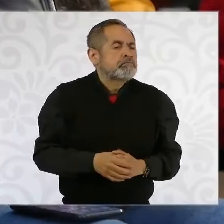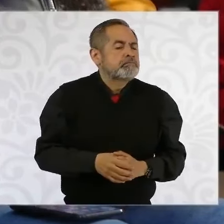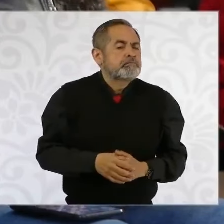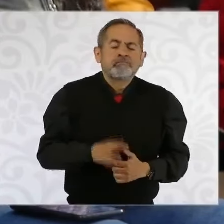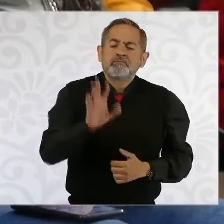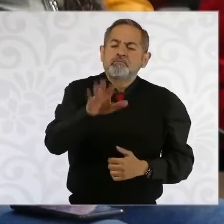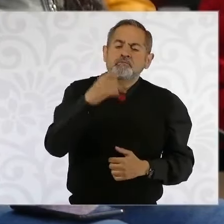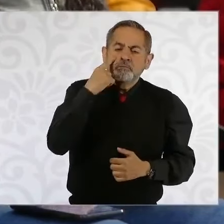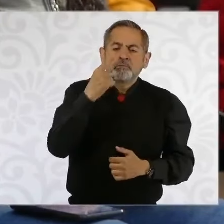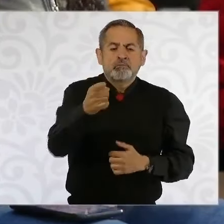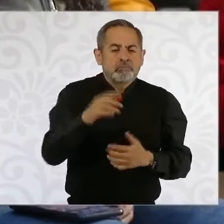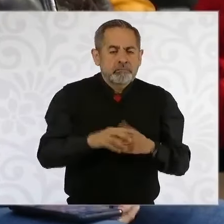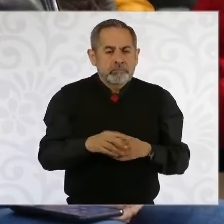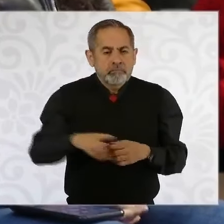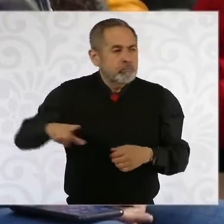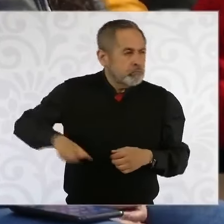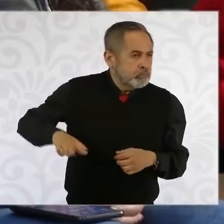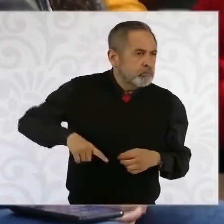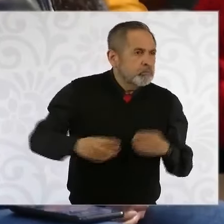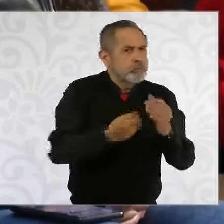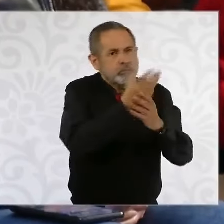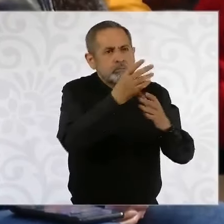gobiernos van, gobiernos entran.